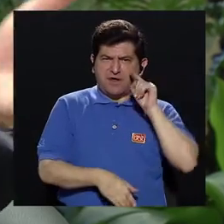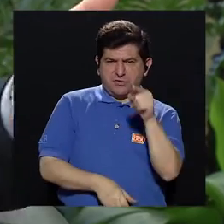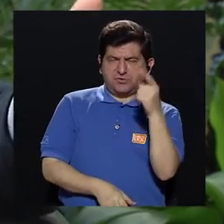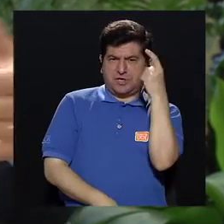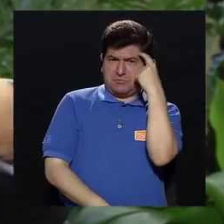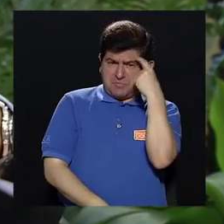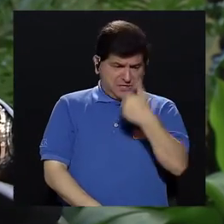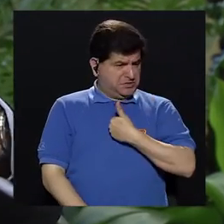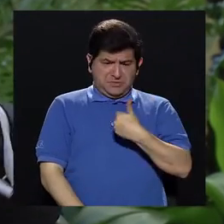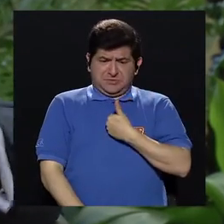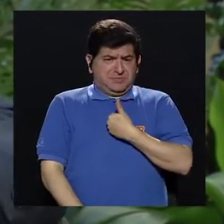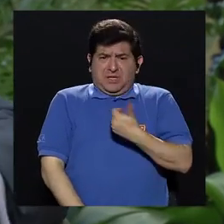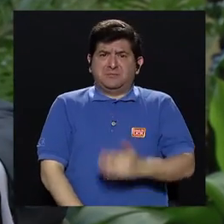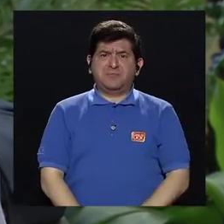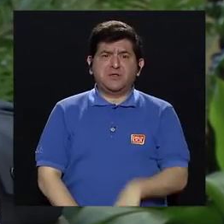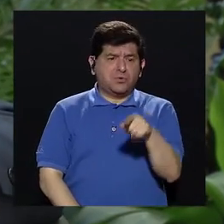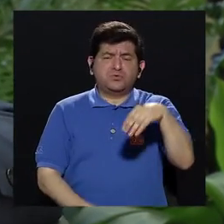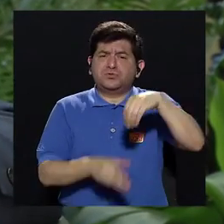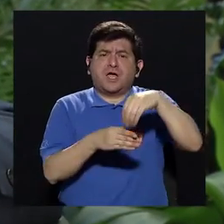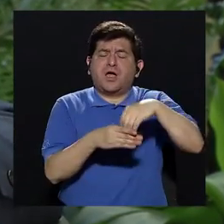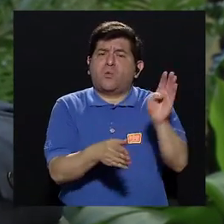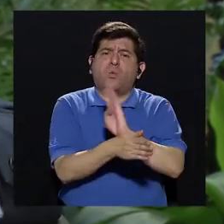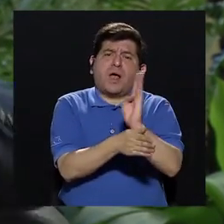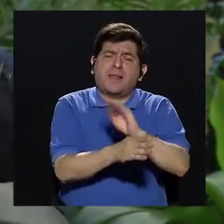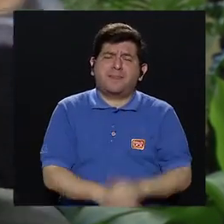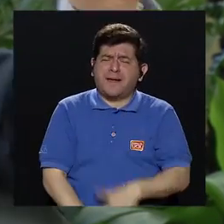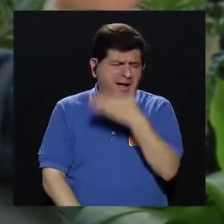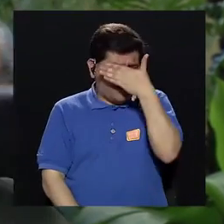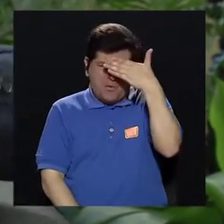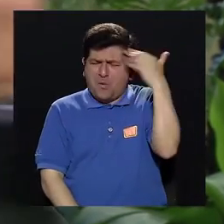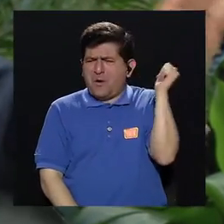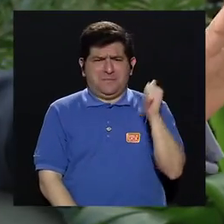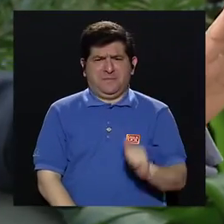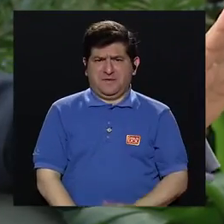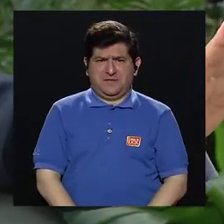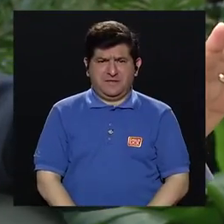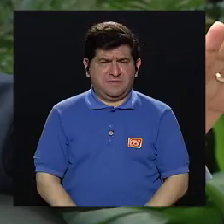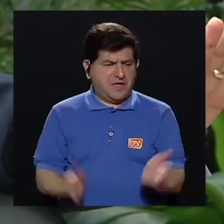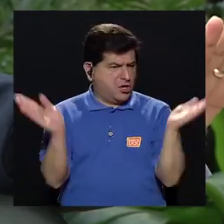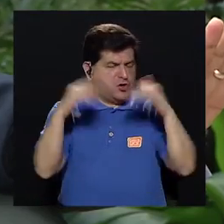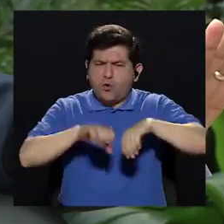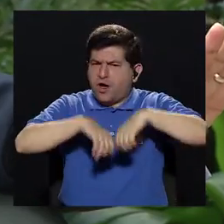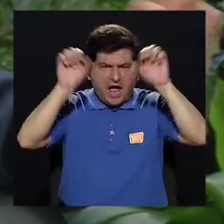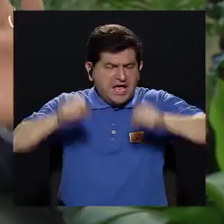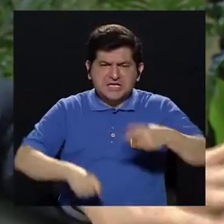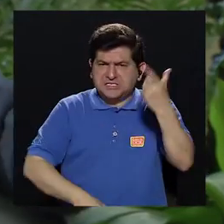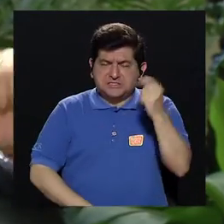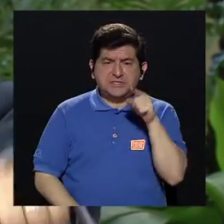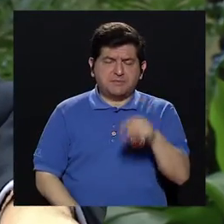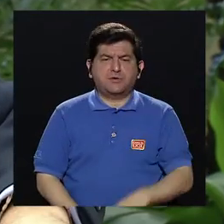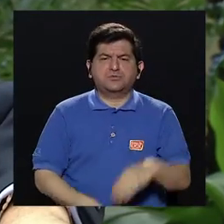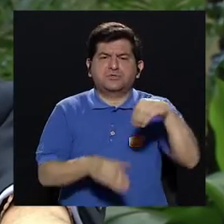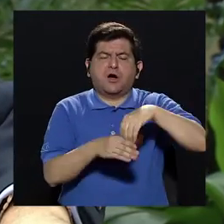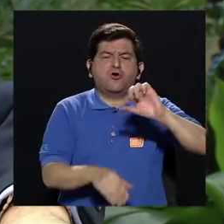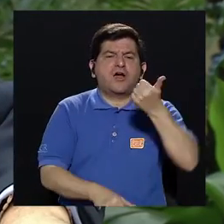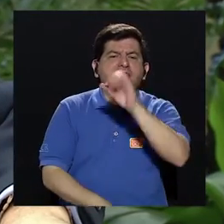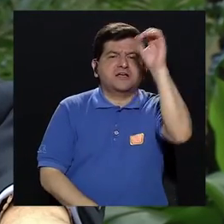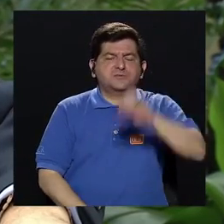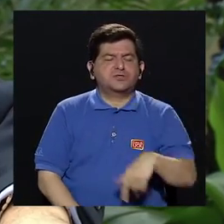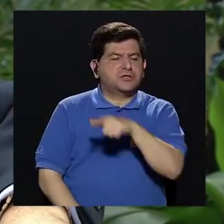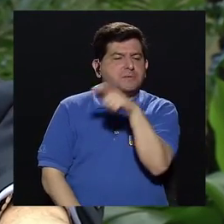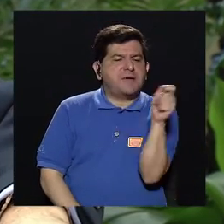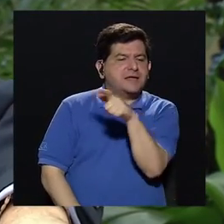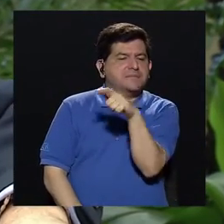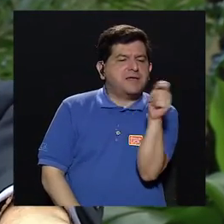usted, piénselo en ustedes mismos, digamos, en su cuenta bancaria, olvídense, como si no hubiera un sistema de pensión, usted ahorra 10%,